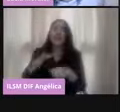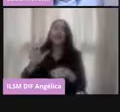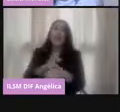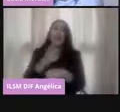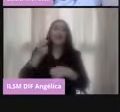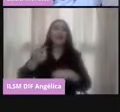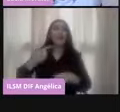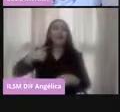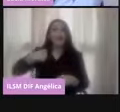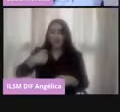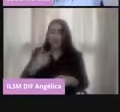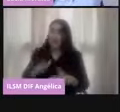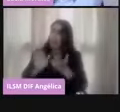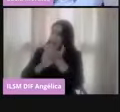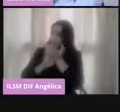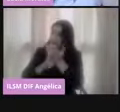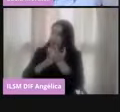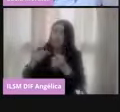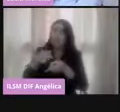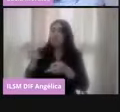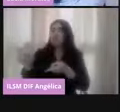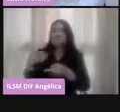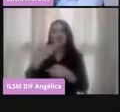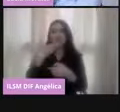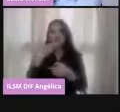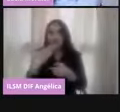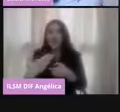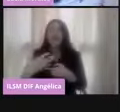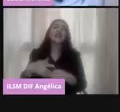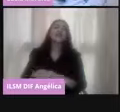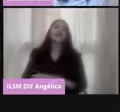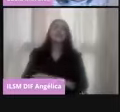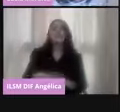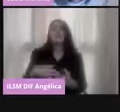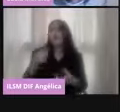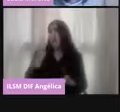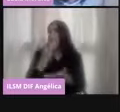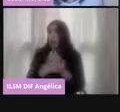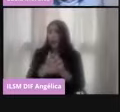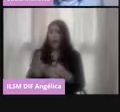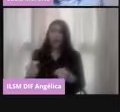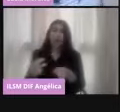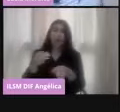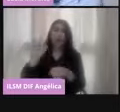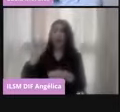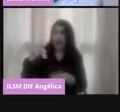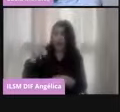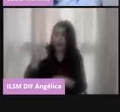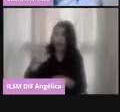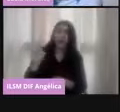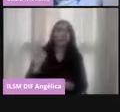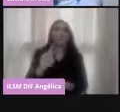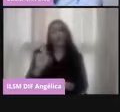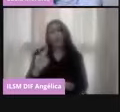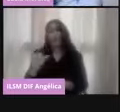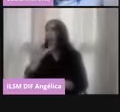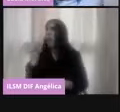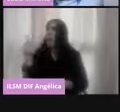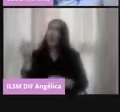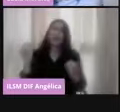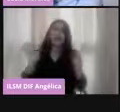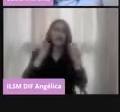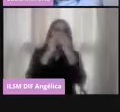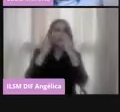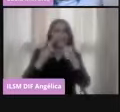tipo de espacios y este tipo de ejercicios que realizamos, no nada más el Instituto Nacional Electoral, otras instituciones, otros